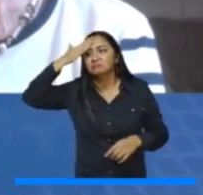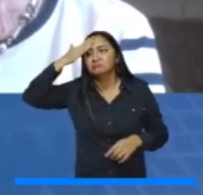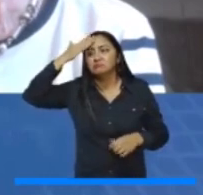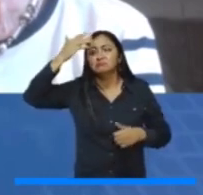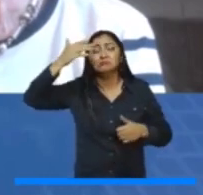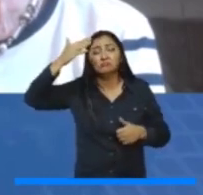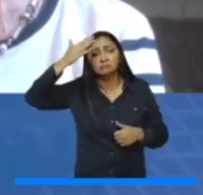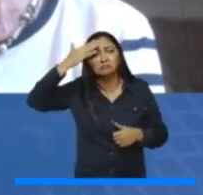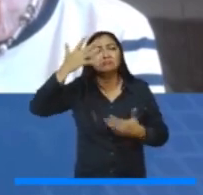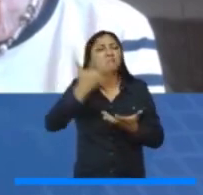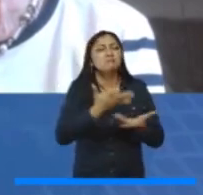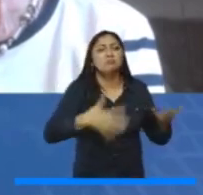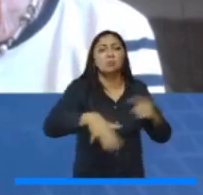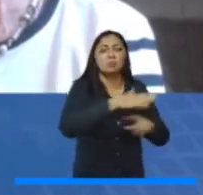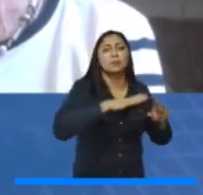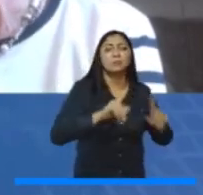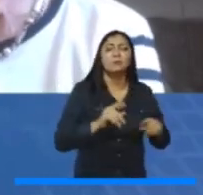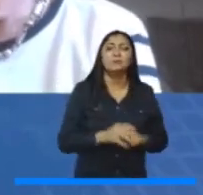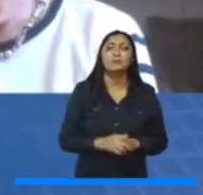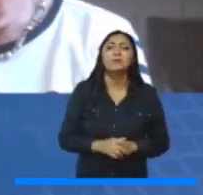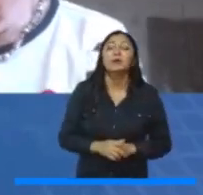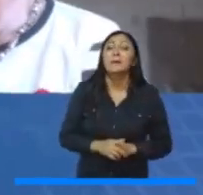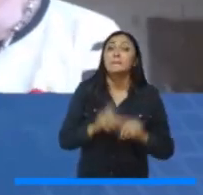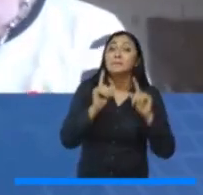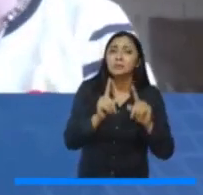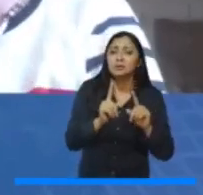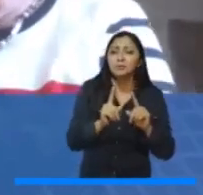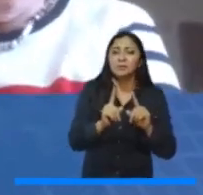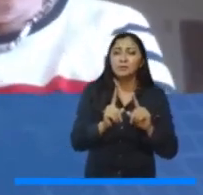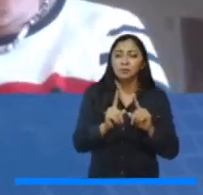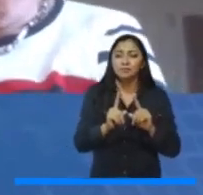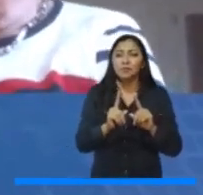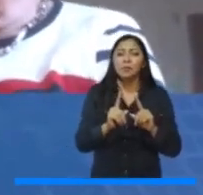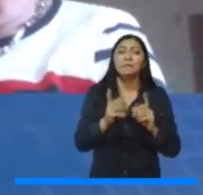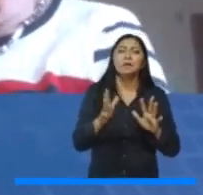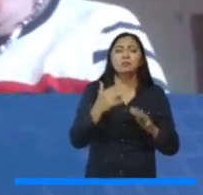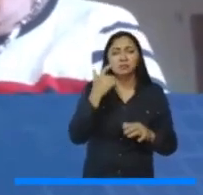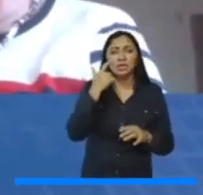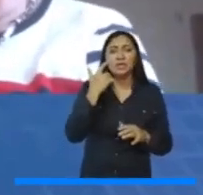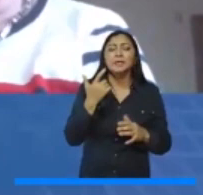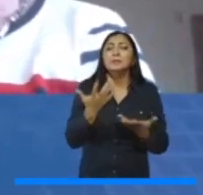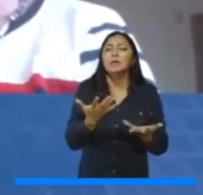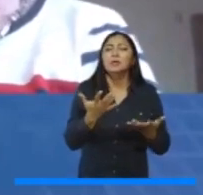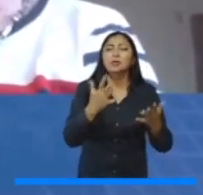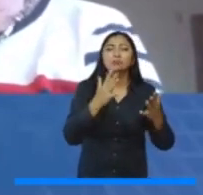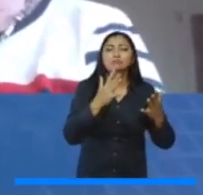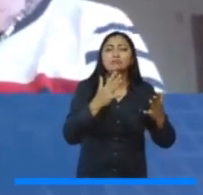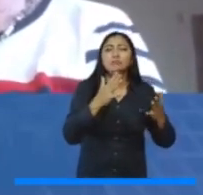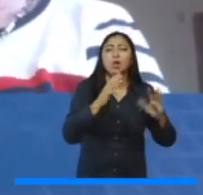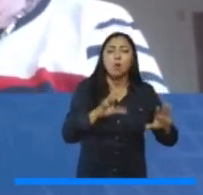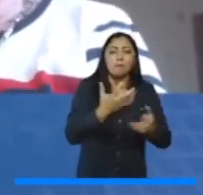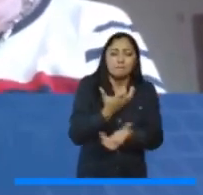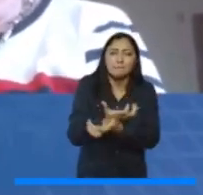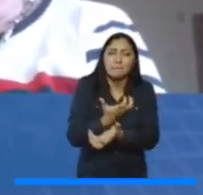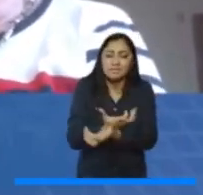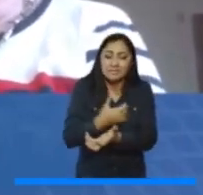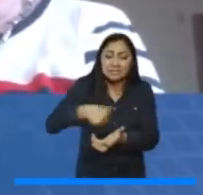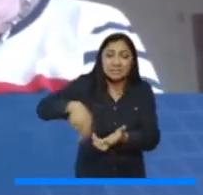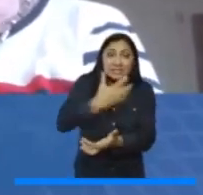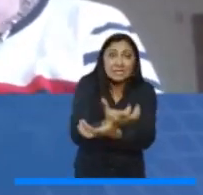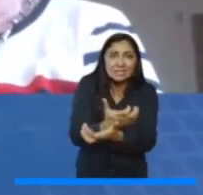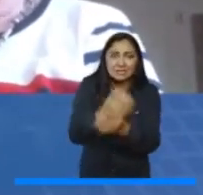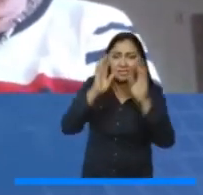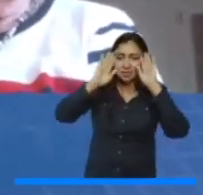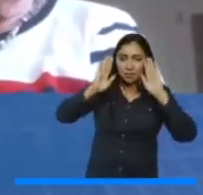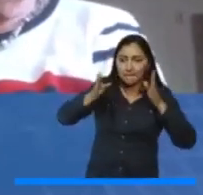Y digo esto porque miren ustedes cómo el tema de la ciencia ocupó el centro de la atención del mundo y del